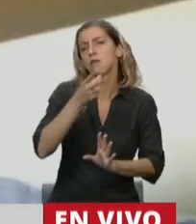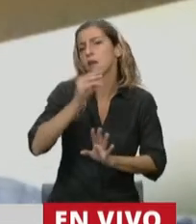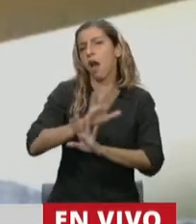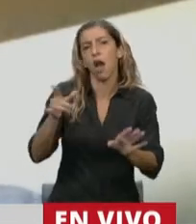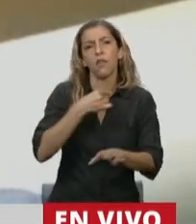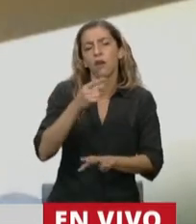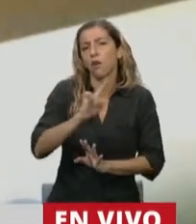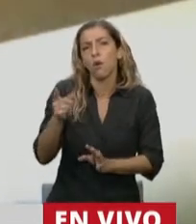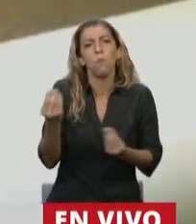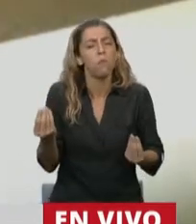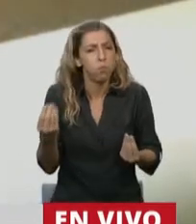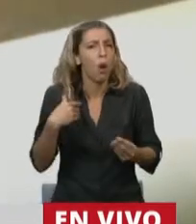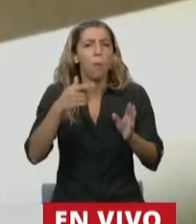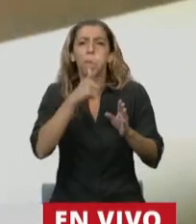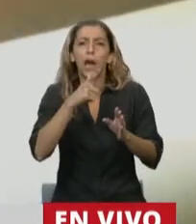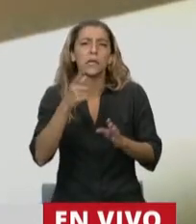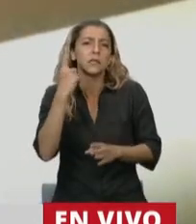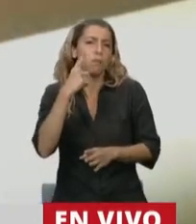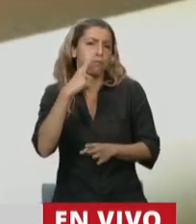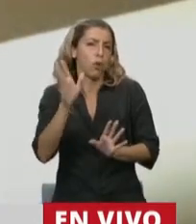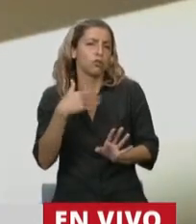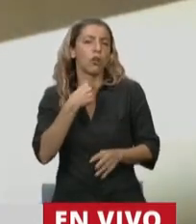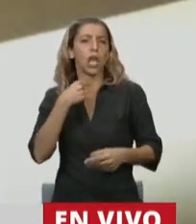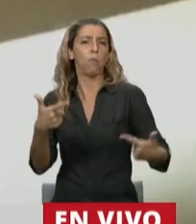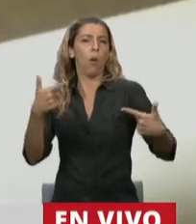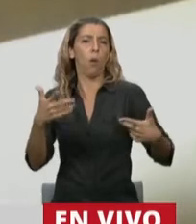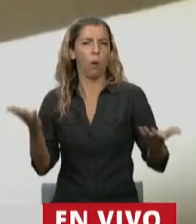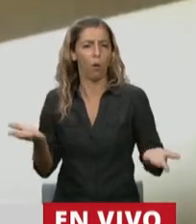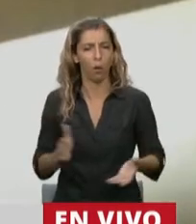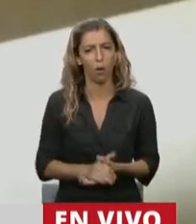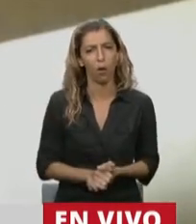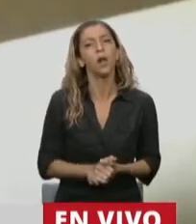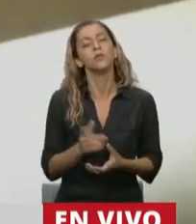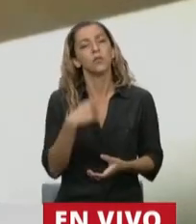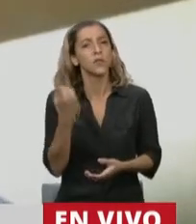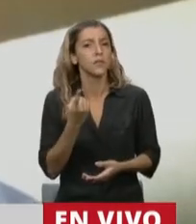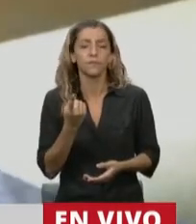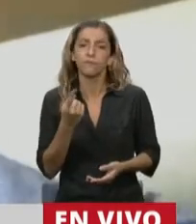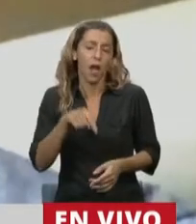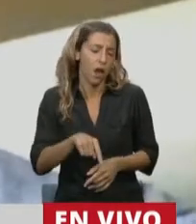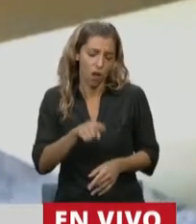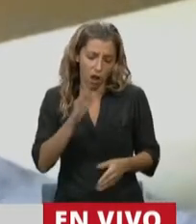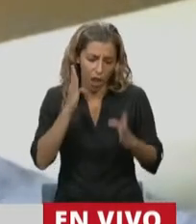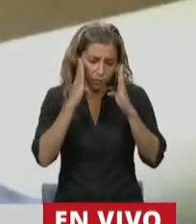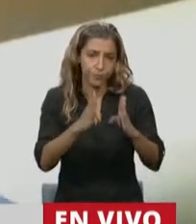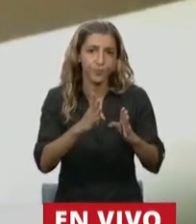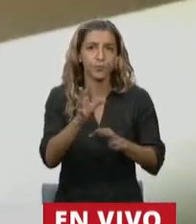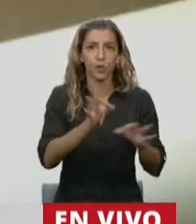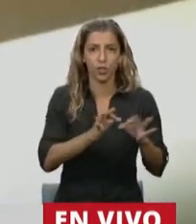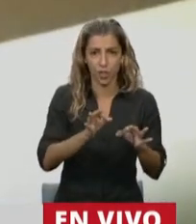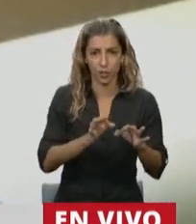Y yendo concretamente al proyecto, Presidente, nosotros tenemos una certeza que es el el